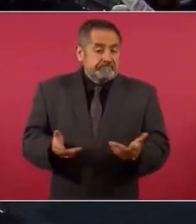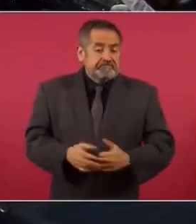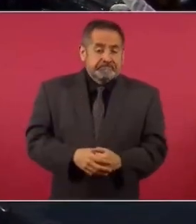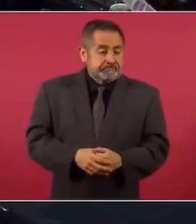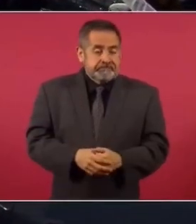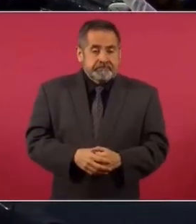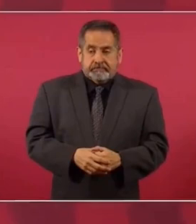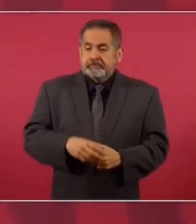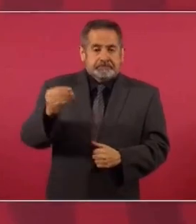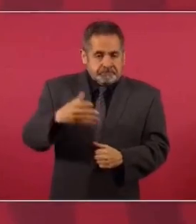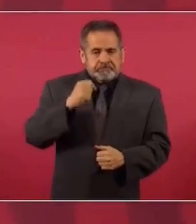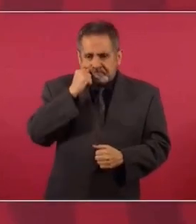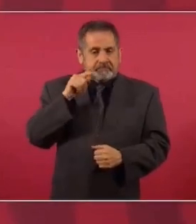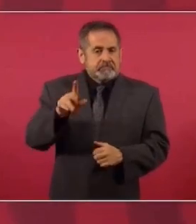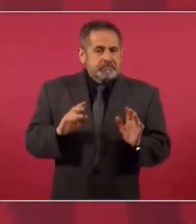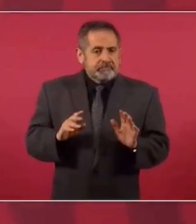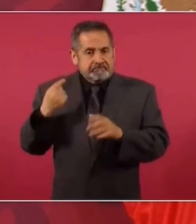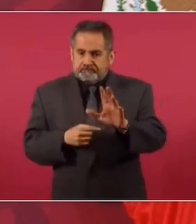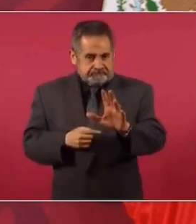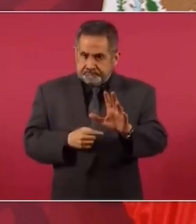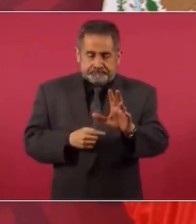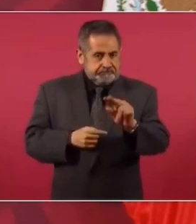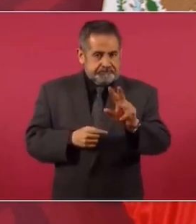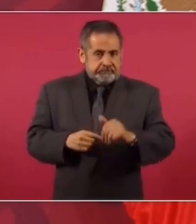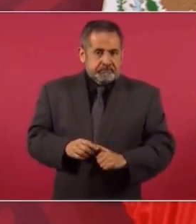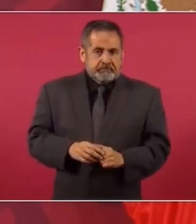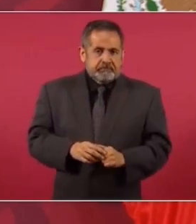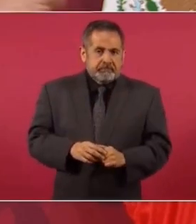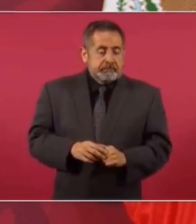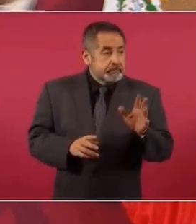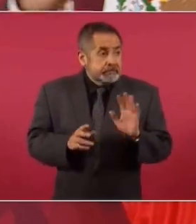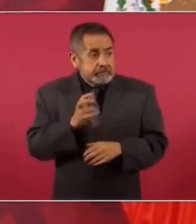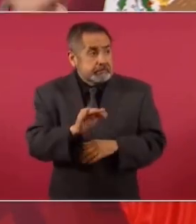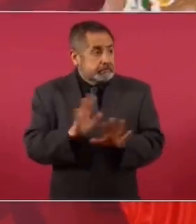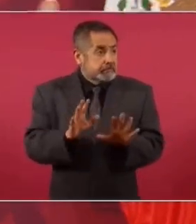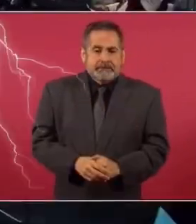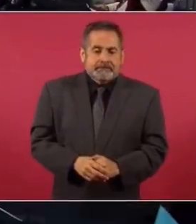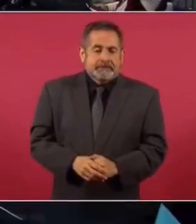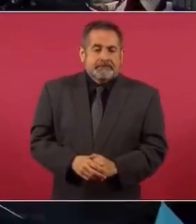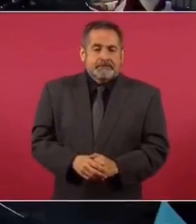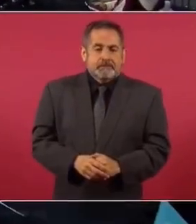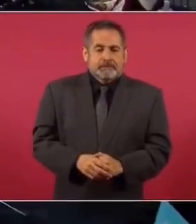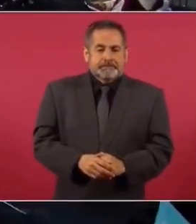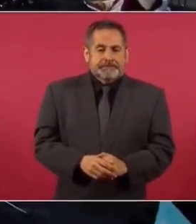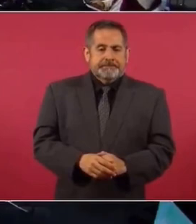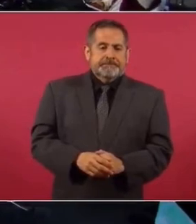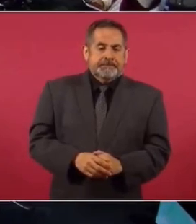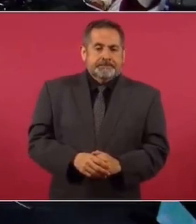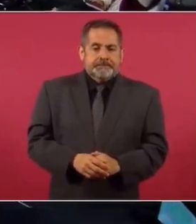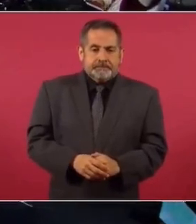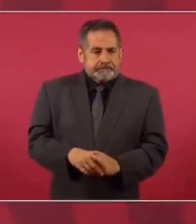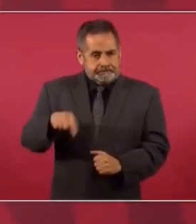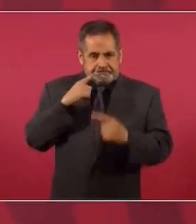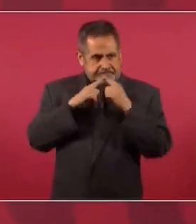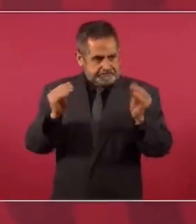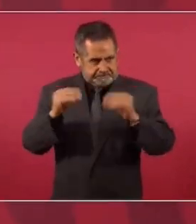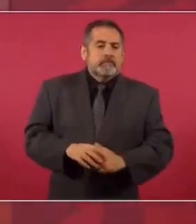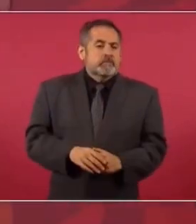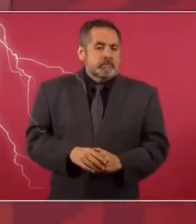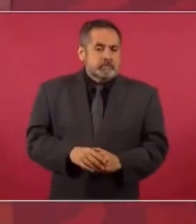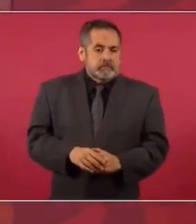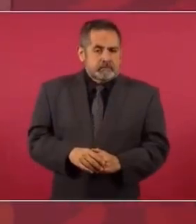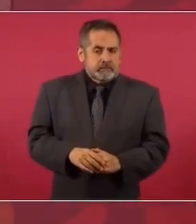Entonces, de todas maneras, no es que ya se va a resolver así tan fácilmente, ¿no? Hay que debatir más.